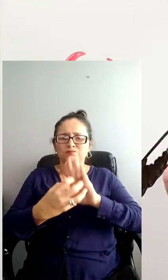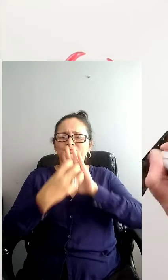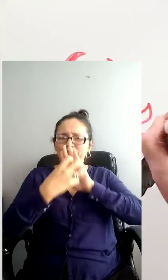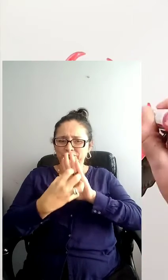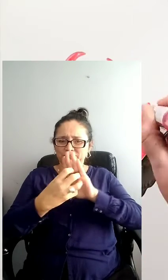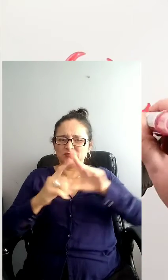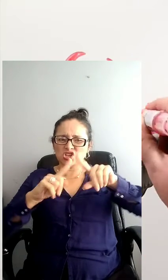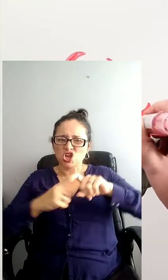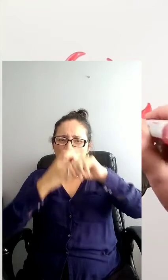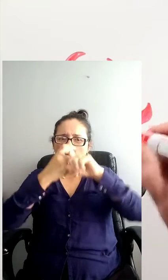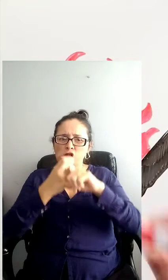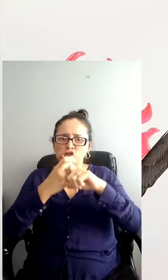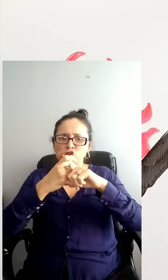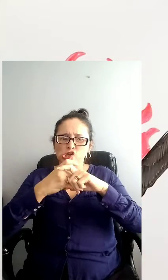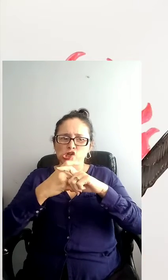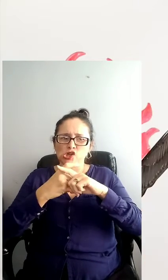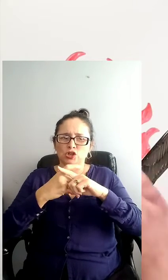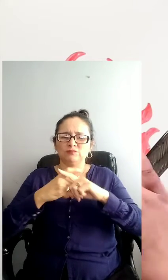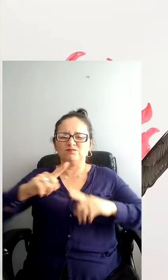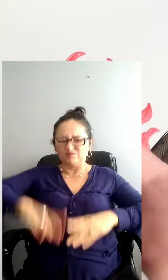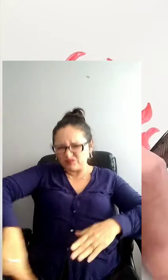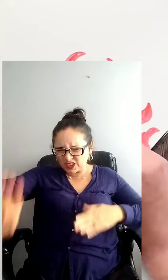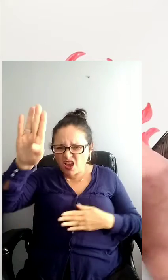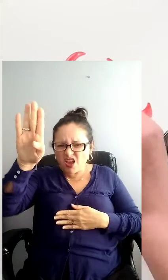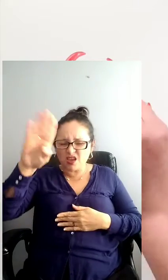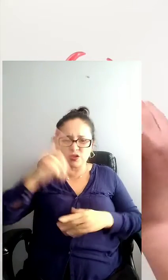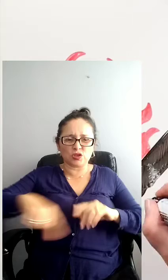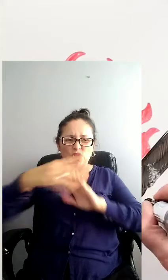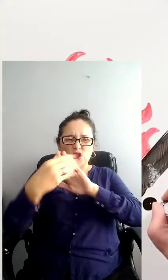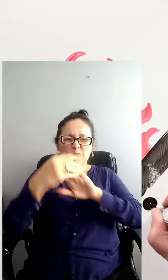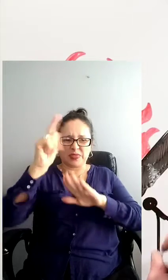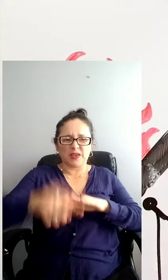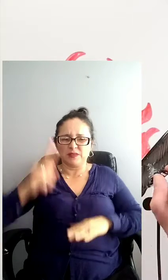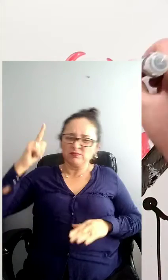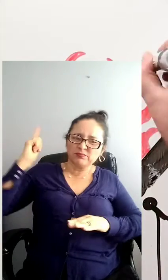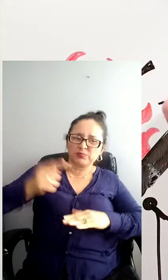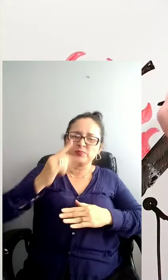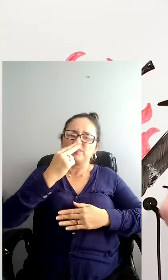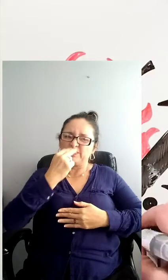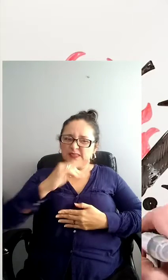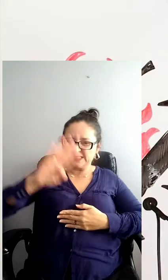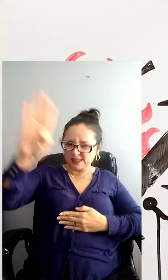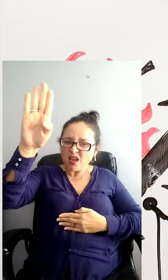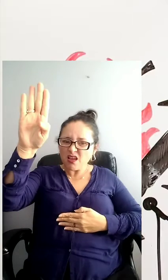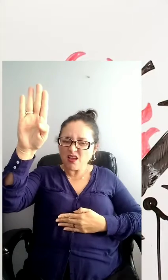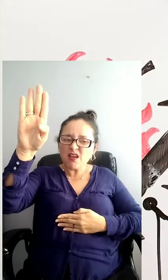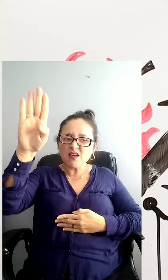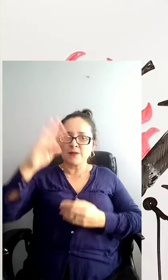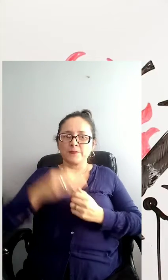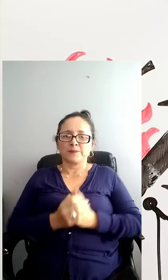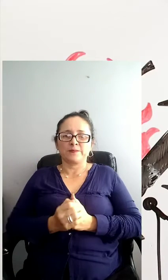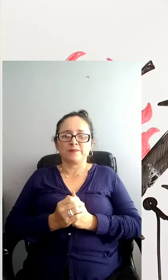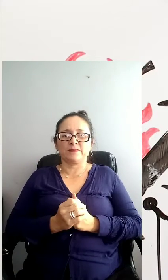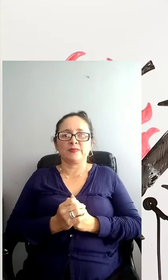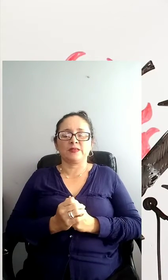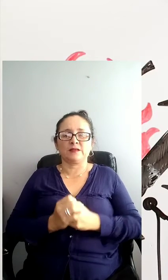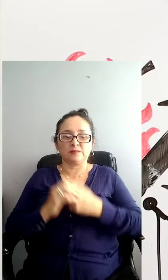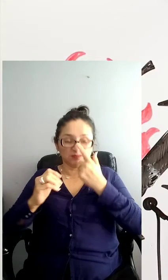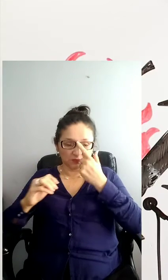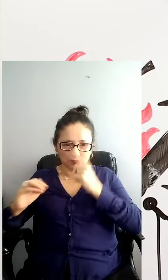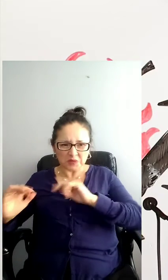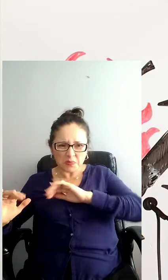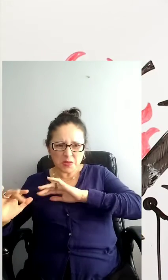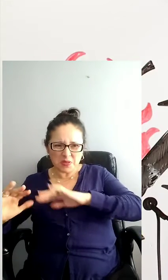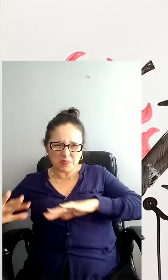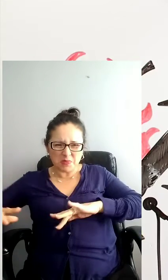italiano del brazo en alto. Ya a principios de 1921, Adolf, gran orador, consiguió aumentar las filas de su partido